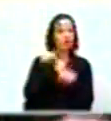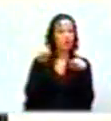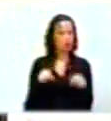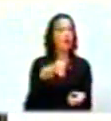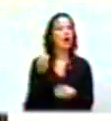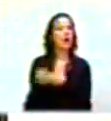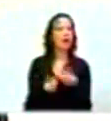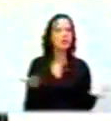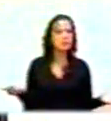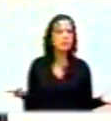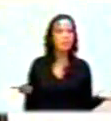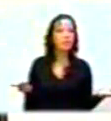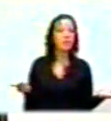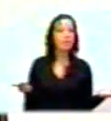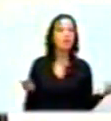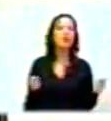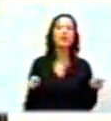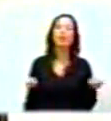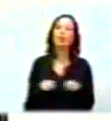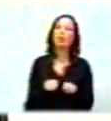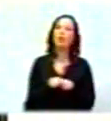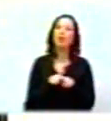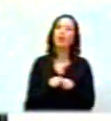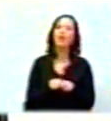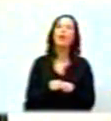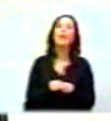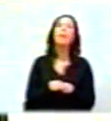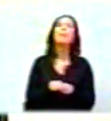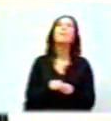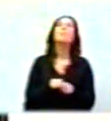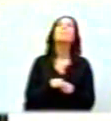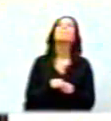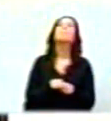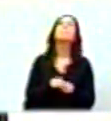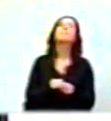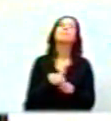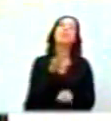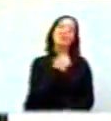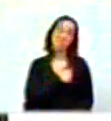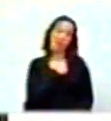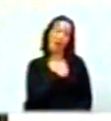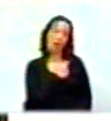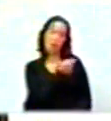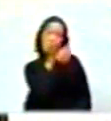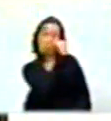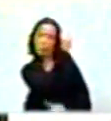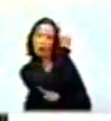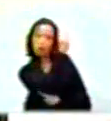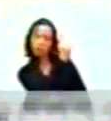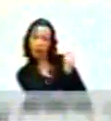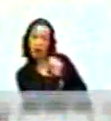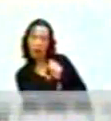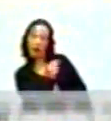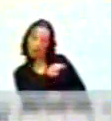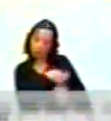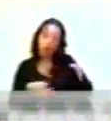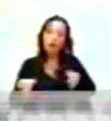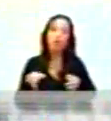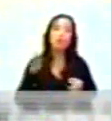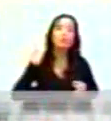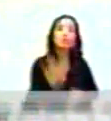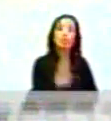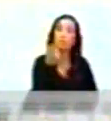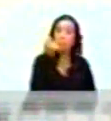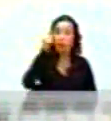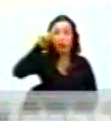Porque esto se llama, simple y llanamente, pagar favores políticos con los recursos públicos.